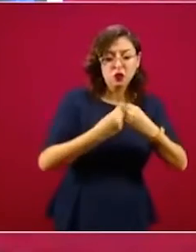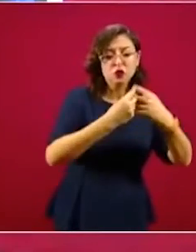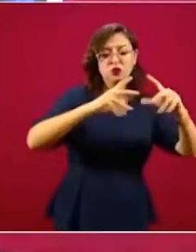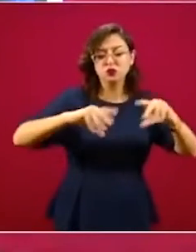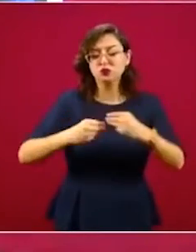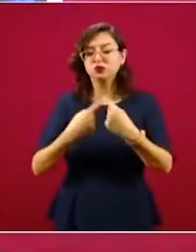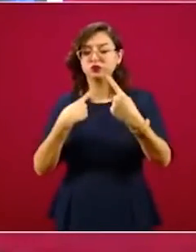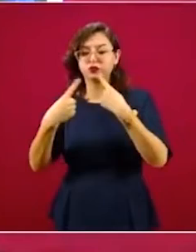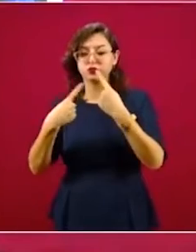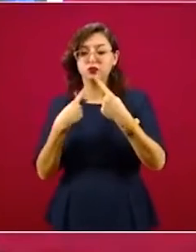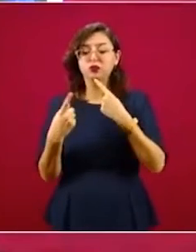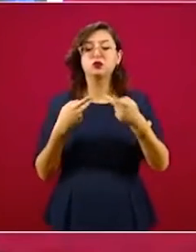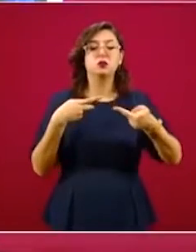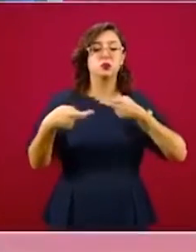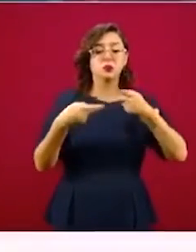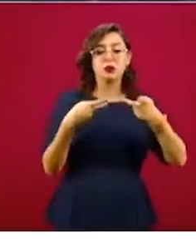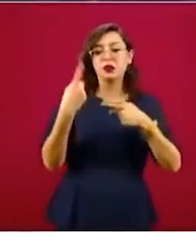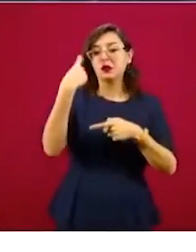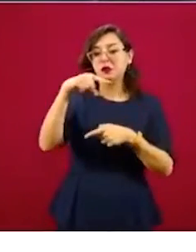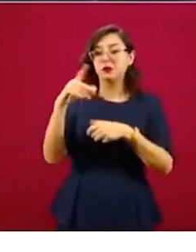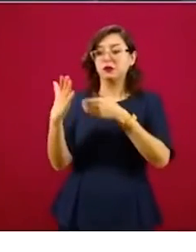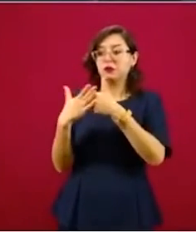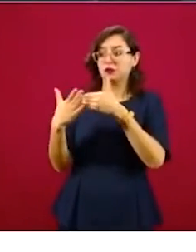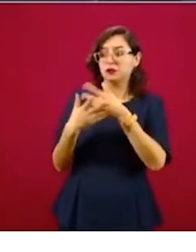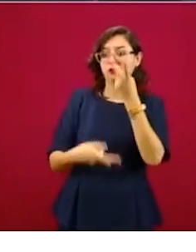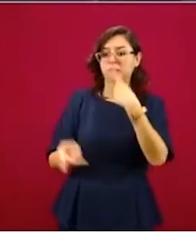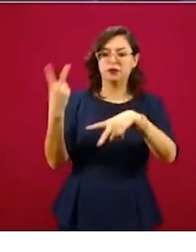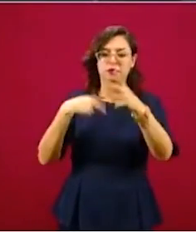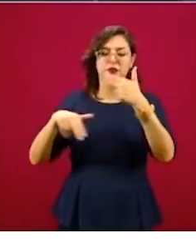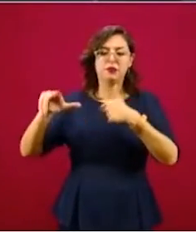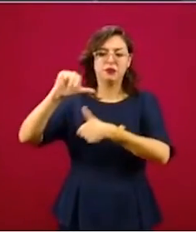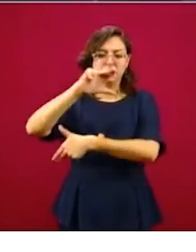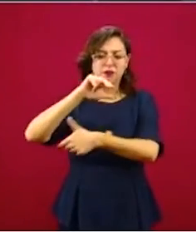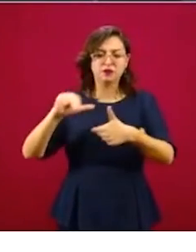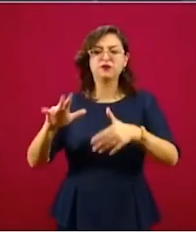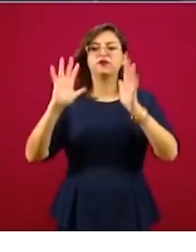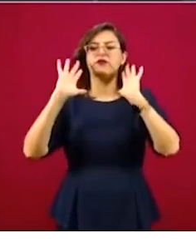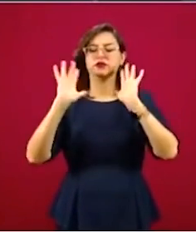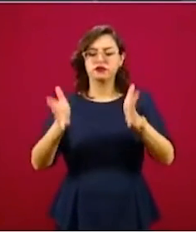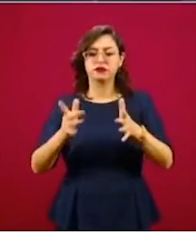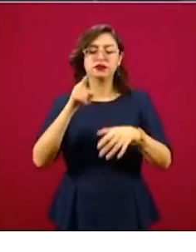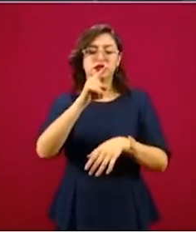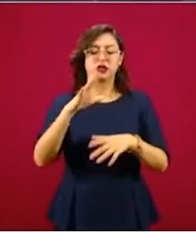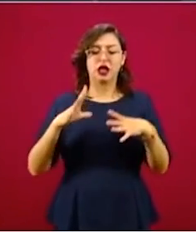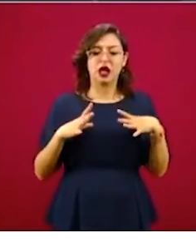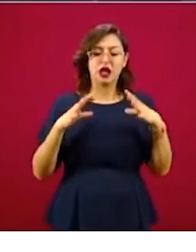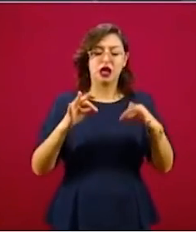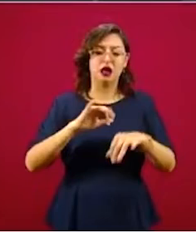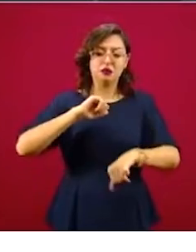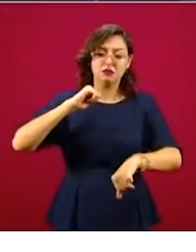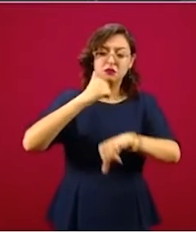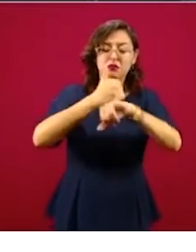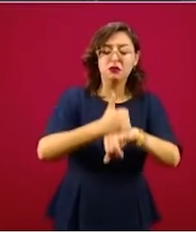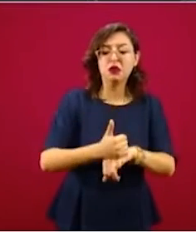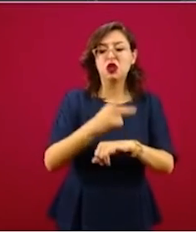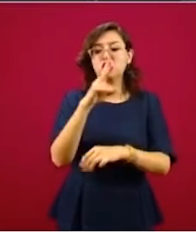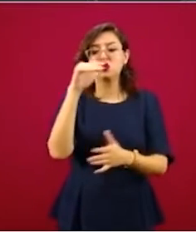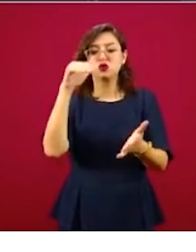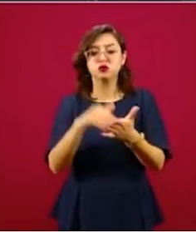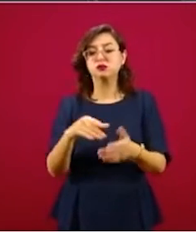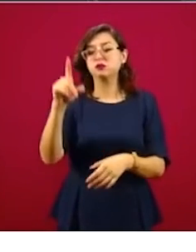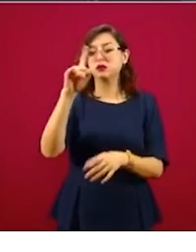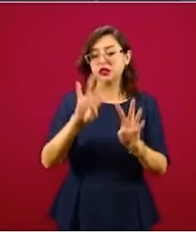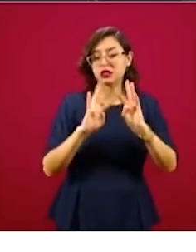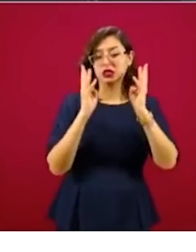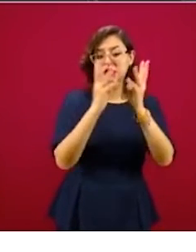de ciclones tropicales, se encuentran instalados los consejos estatales de protección civil, se encuentran instalados cerca de dos mil consejos